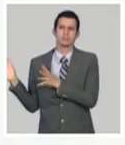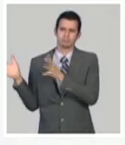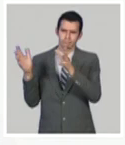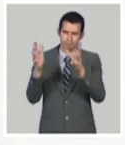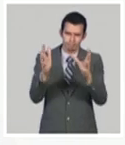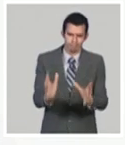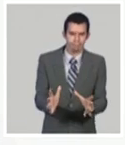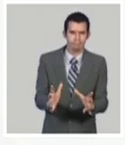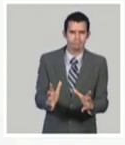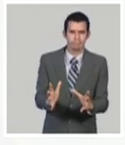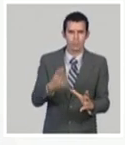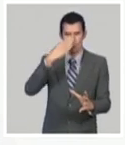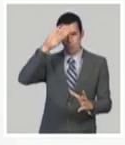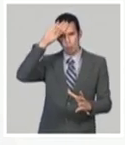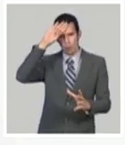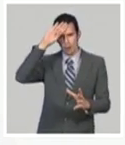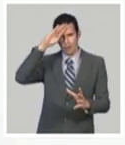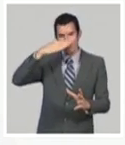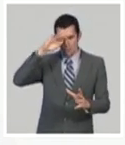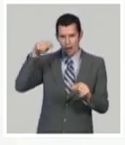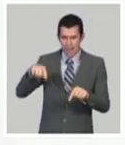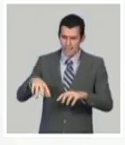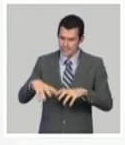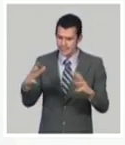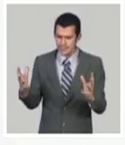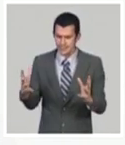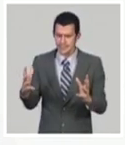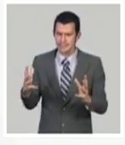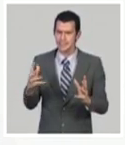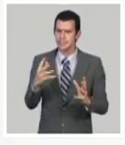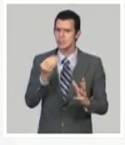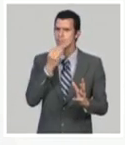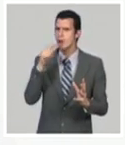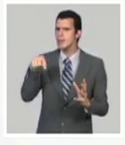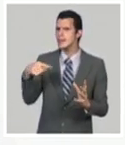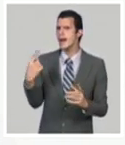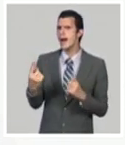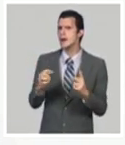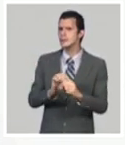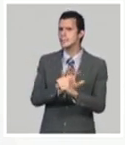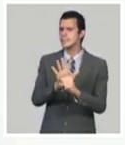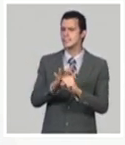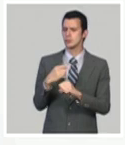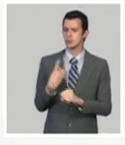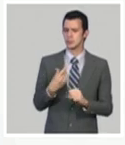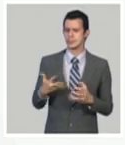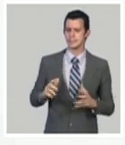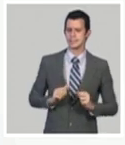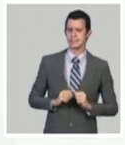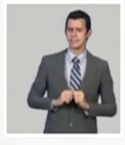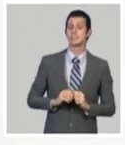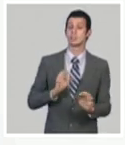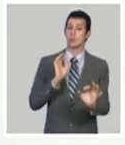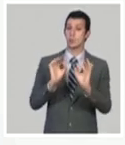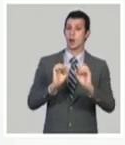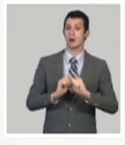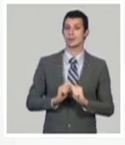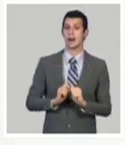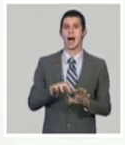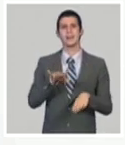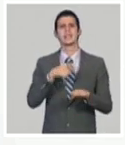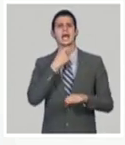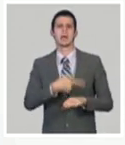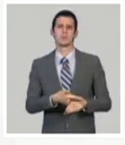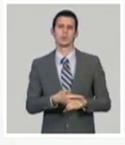a persona, incluso cargas o equipajes, lo que nosotros llamamos no acompañados. Es decir, la persona mandó un equipaje